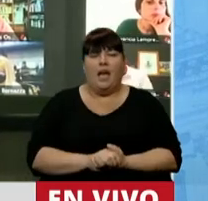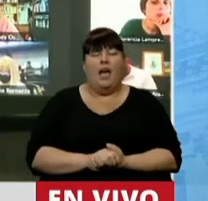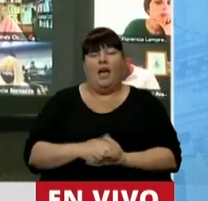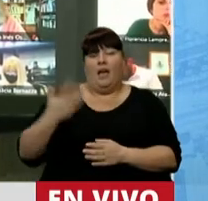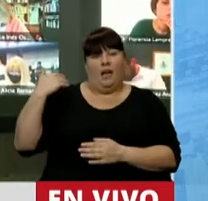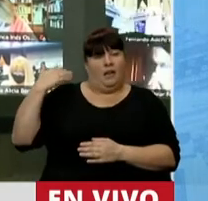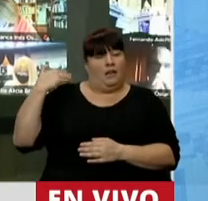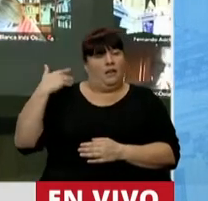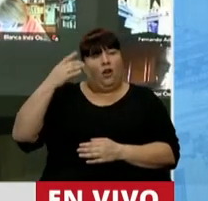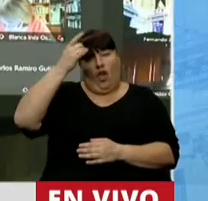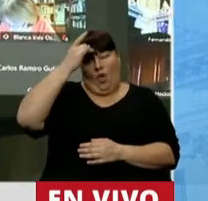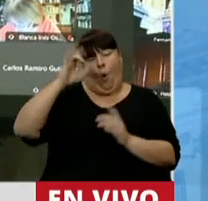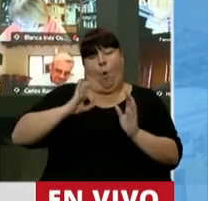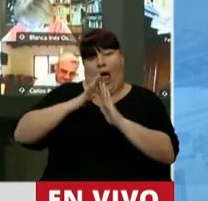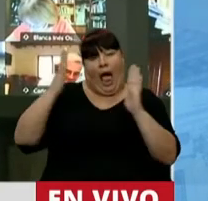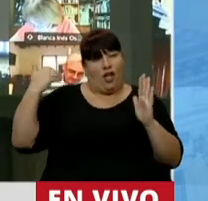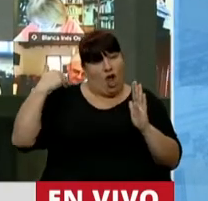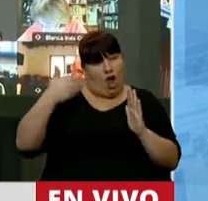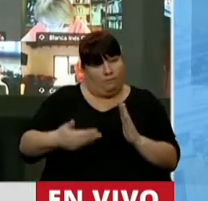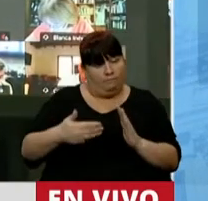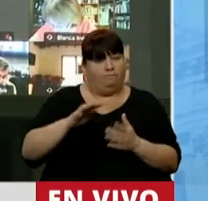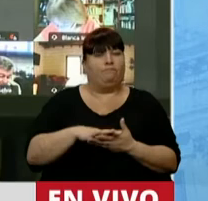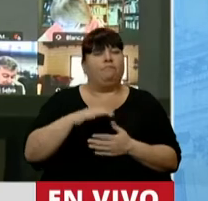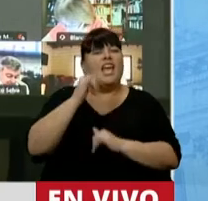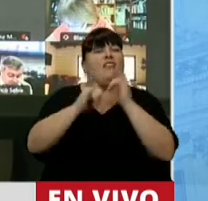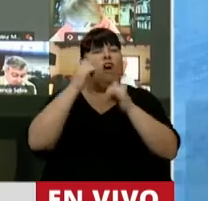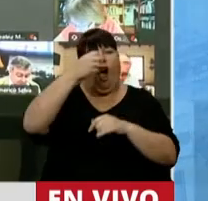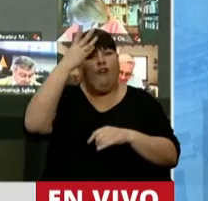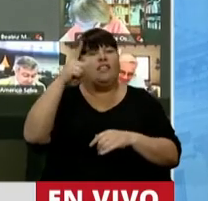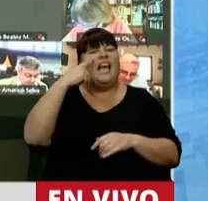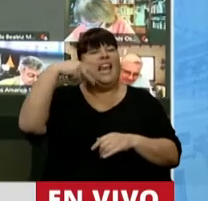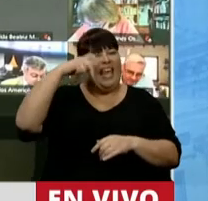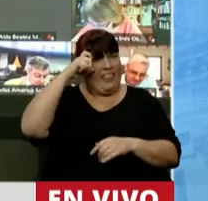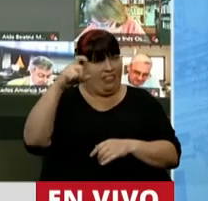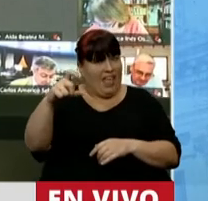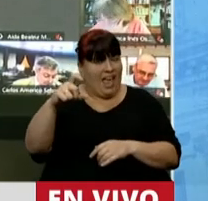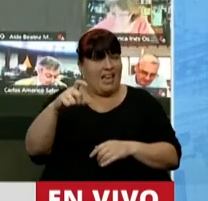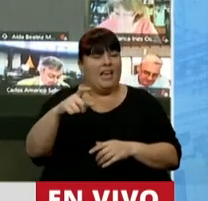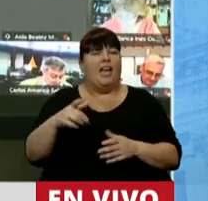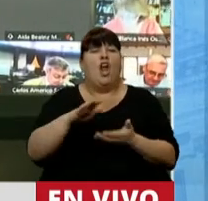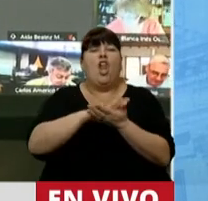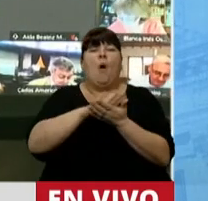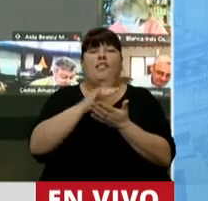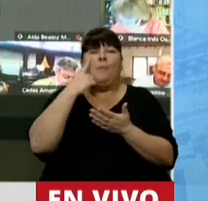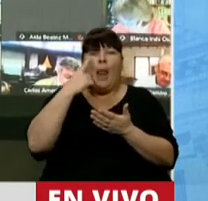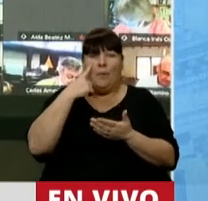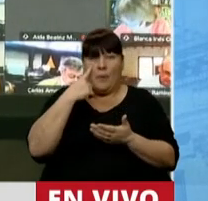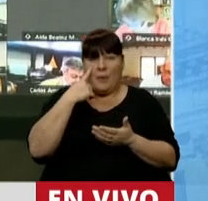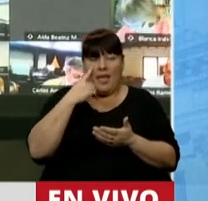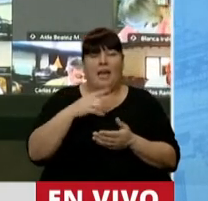en los últimos 12 meses, datos oficiales del INDEC, la canasta básica